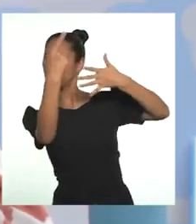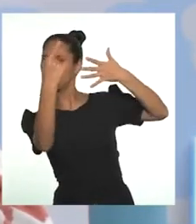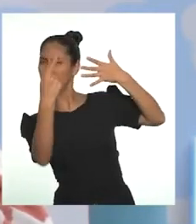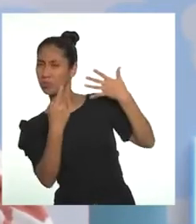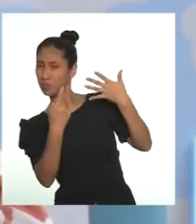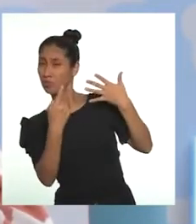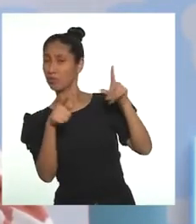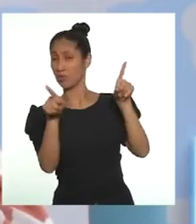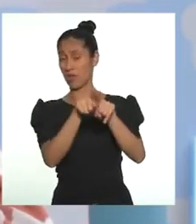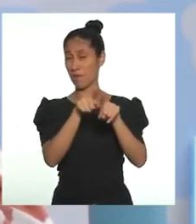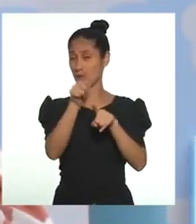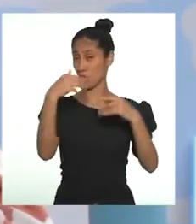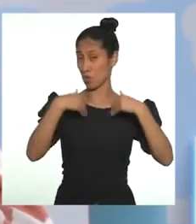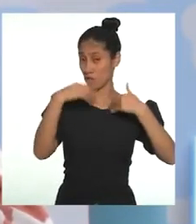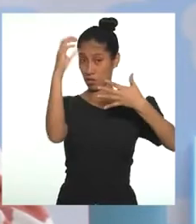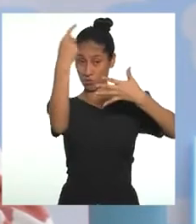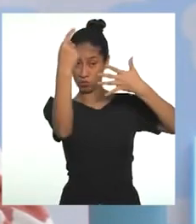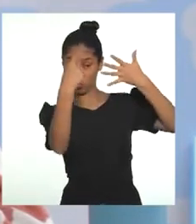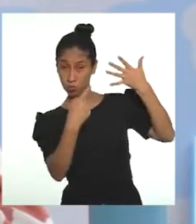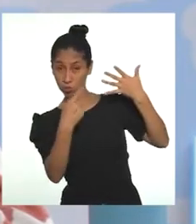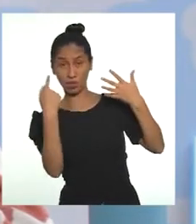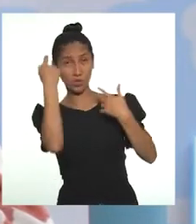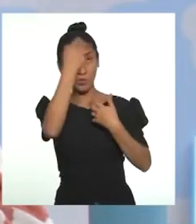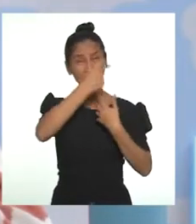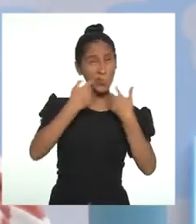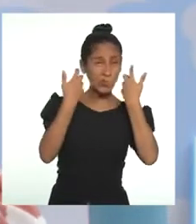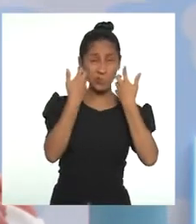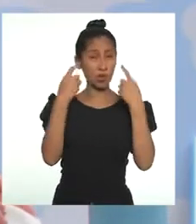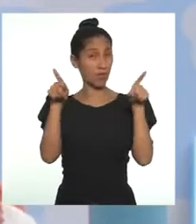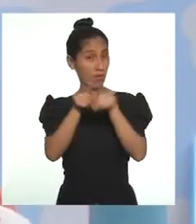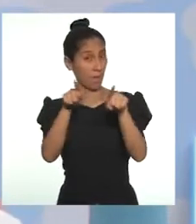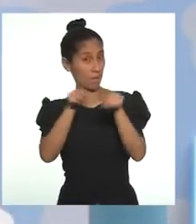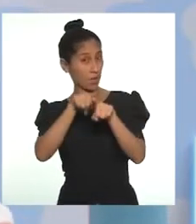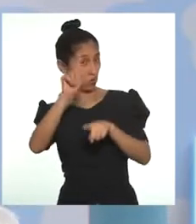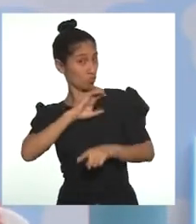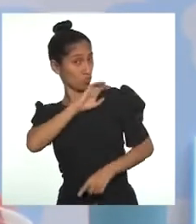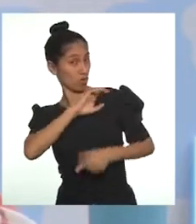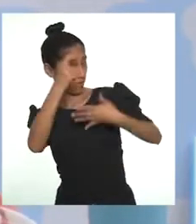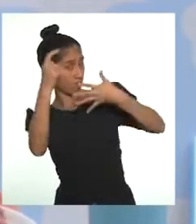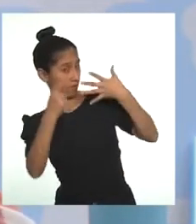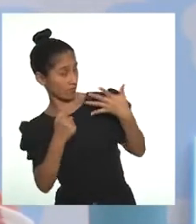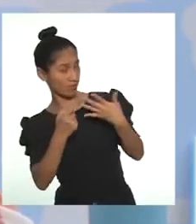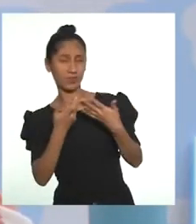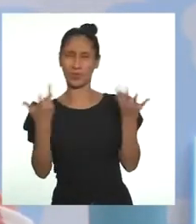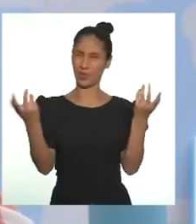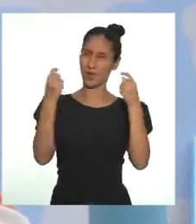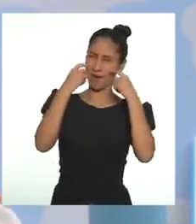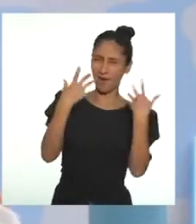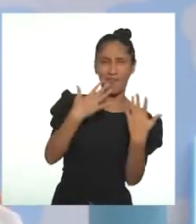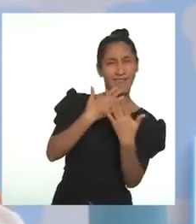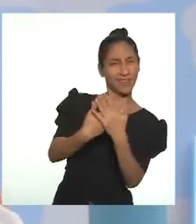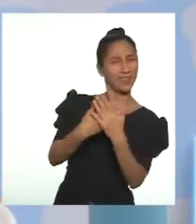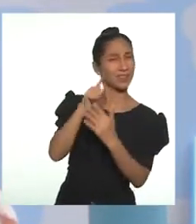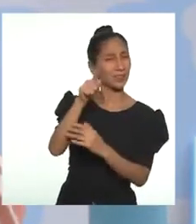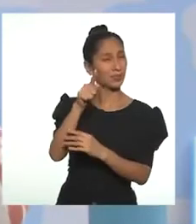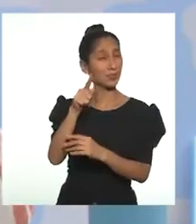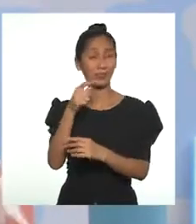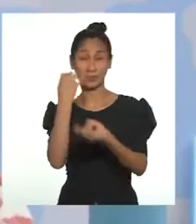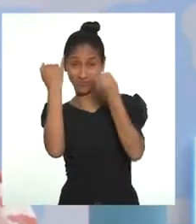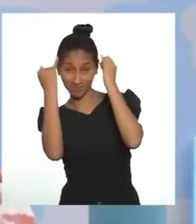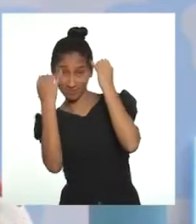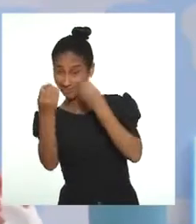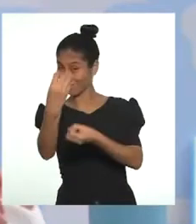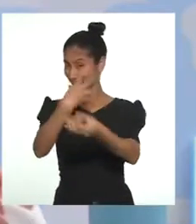determinadas características físicas o de personalidad. Gracias, Gugliana. Bueno, tus aportes han sido